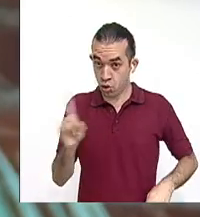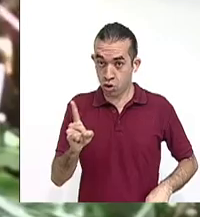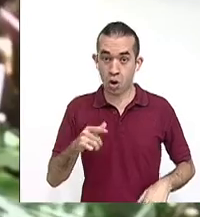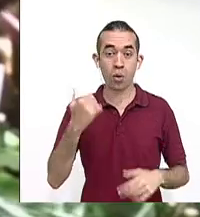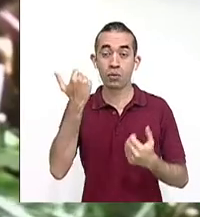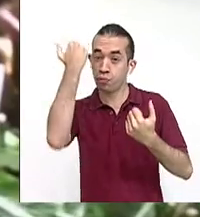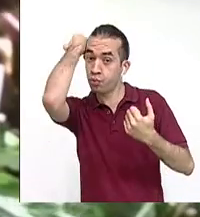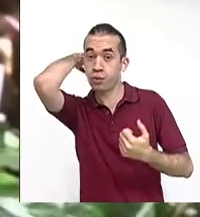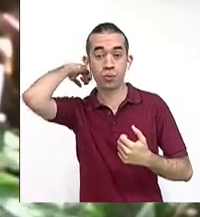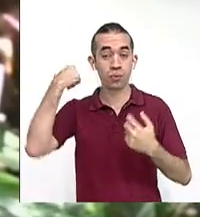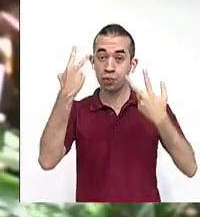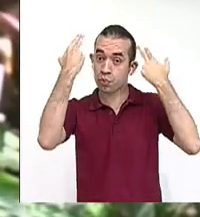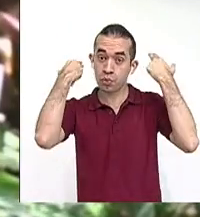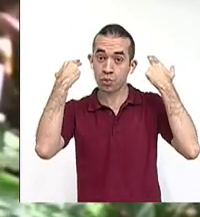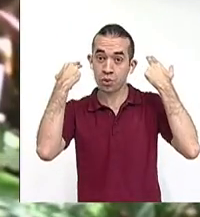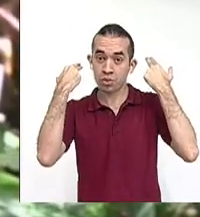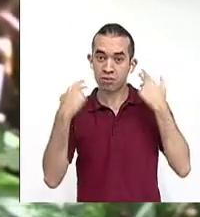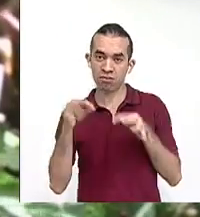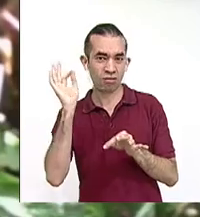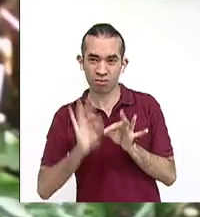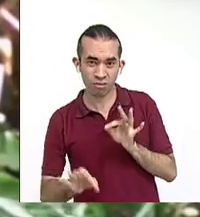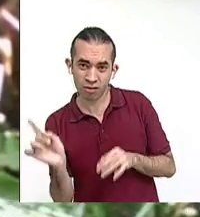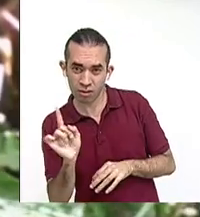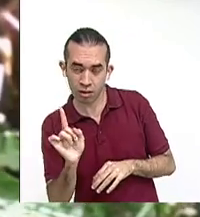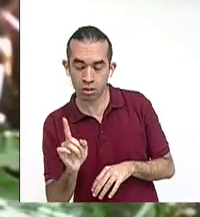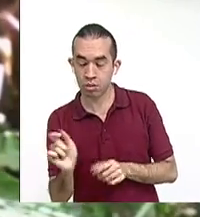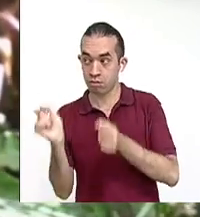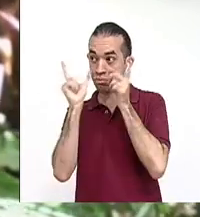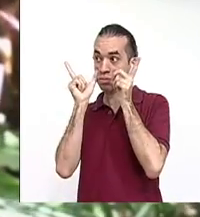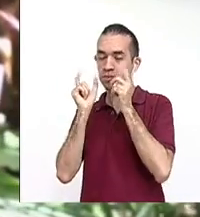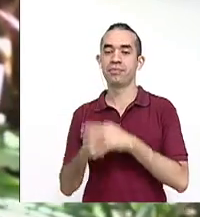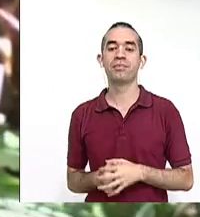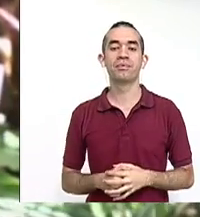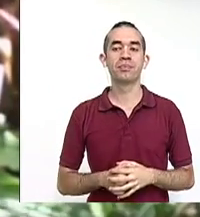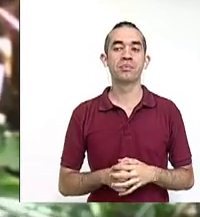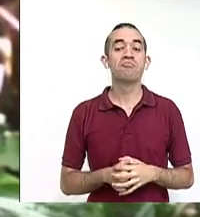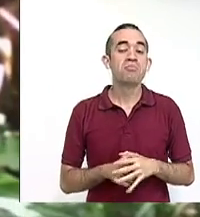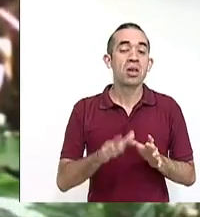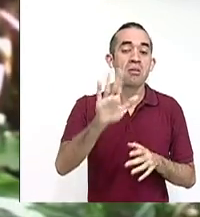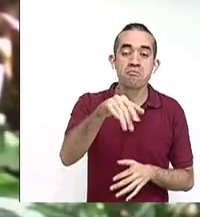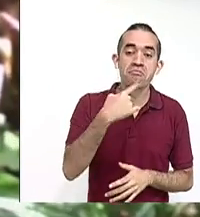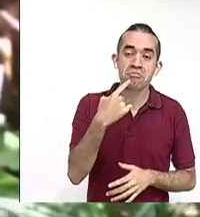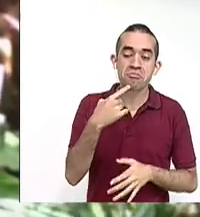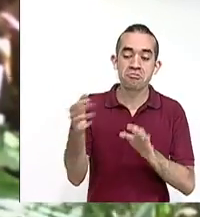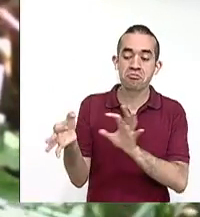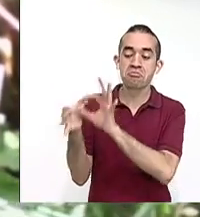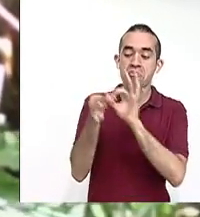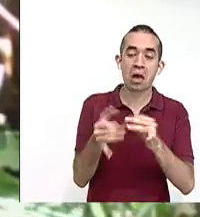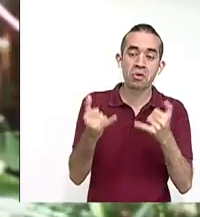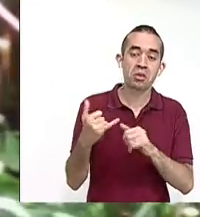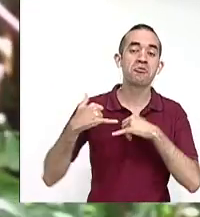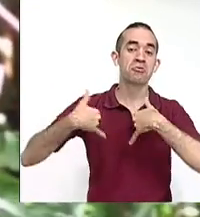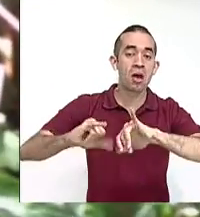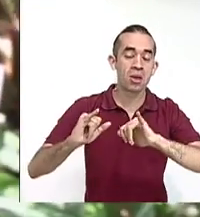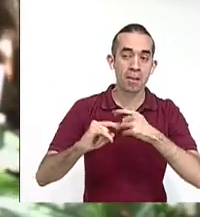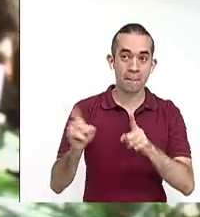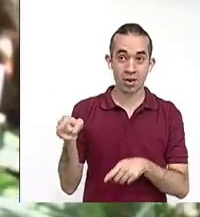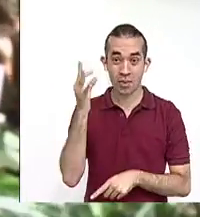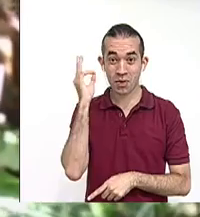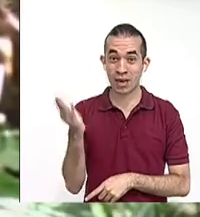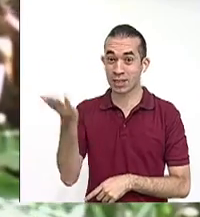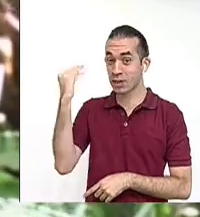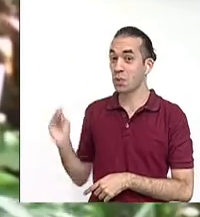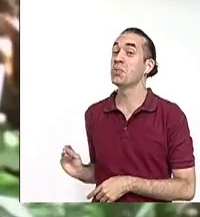pelo corto. Bueno, lo que dice lo decimos ahora, lógicamente, es ya materia muy común. Pero ella lo dijo siendo